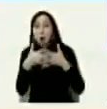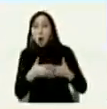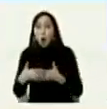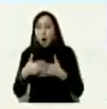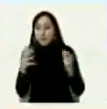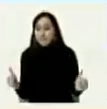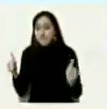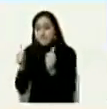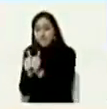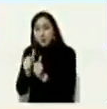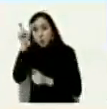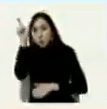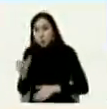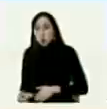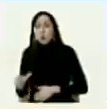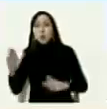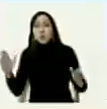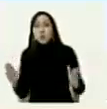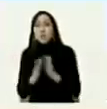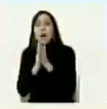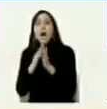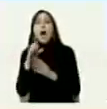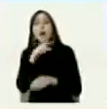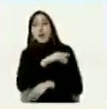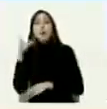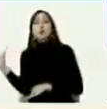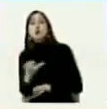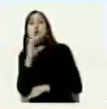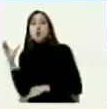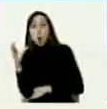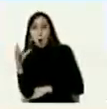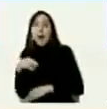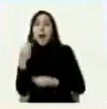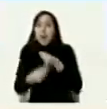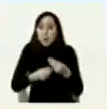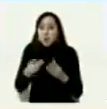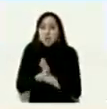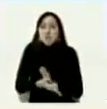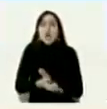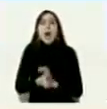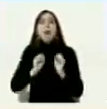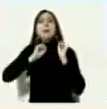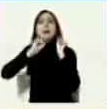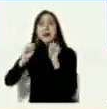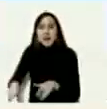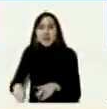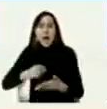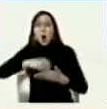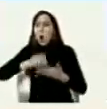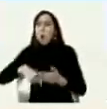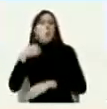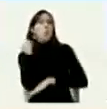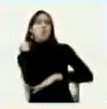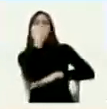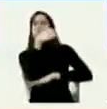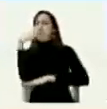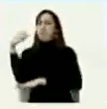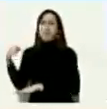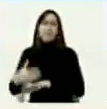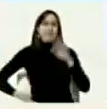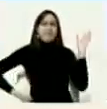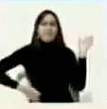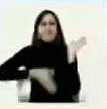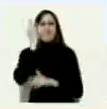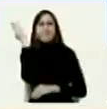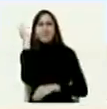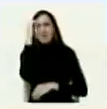expresidente Juan Manuel Santos en donde los dos le daban la orden de retirarse y no firmar ningún acuerdo con el